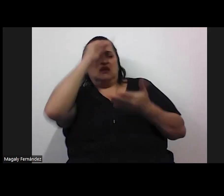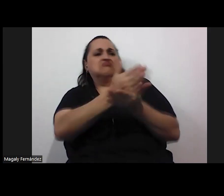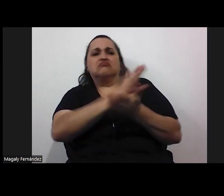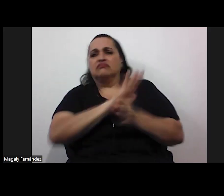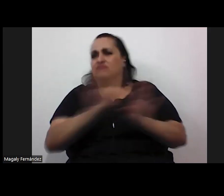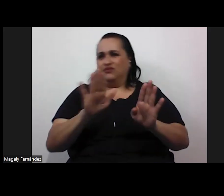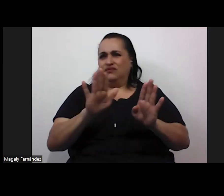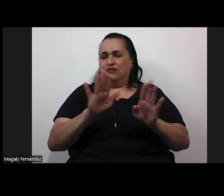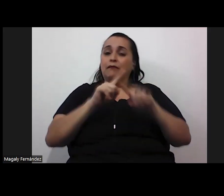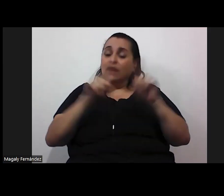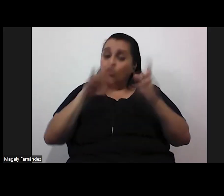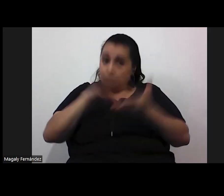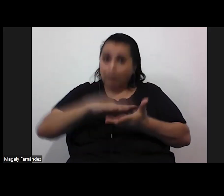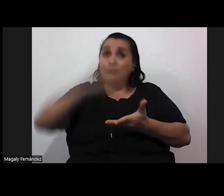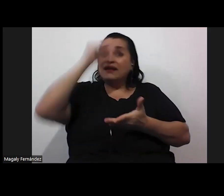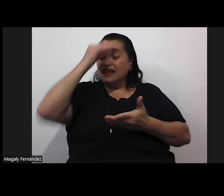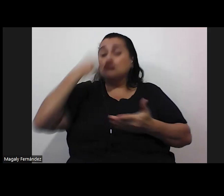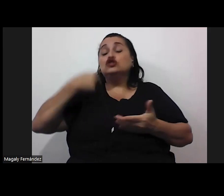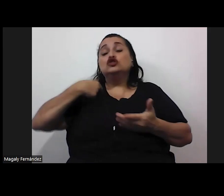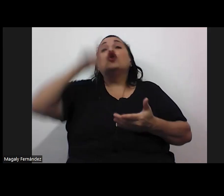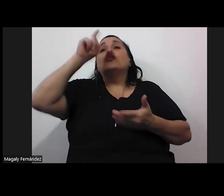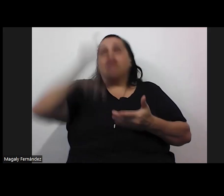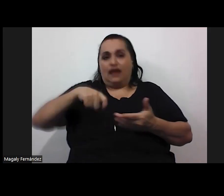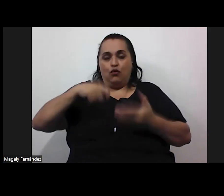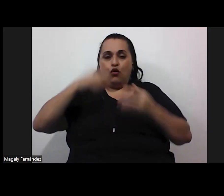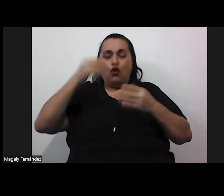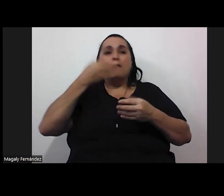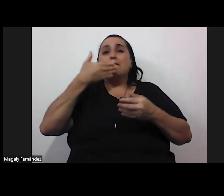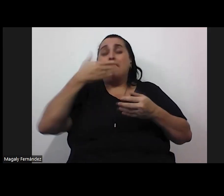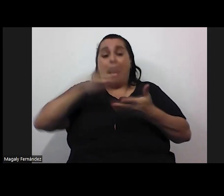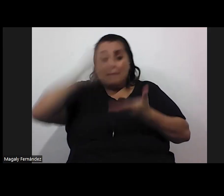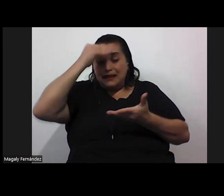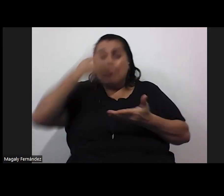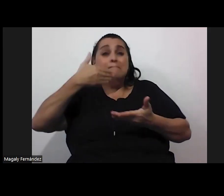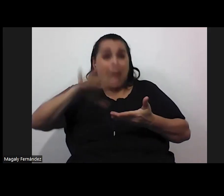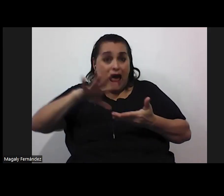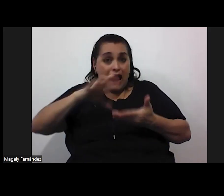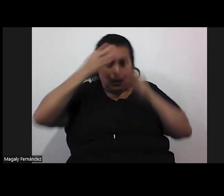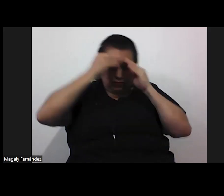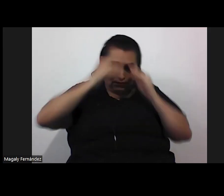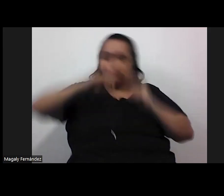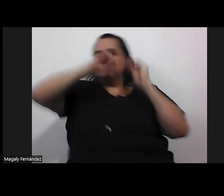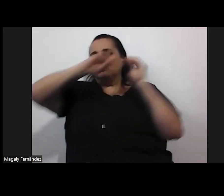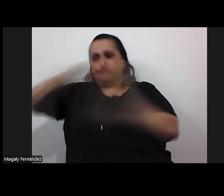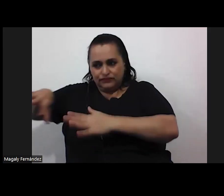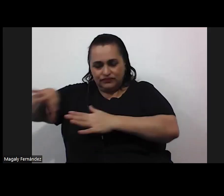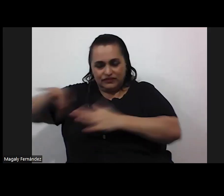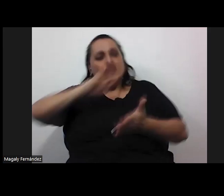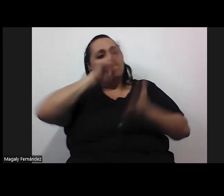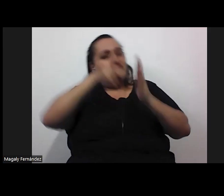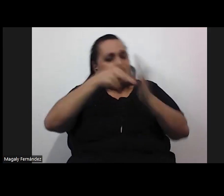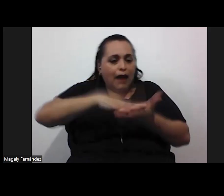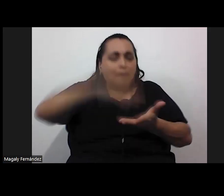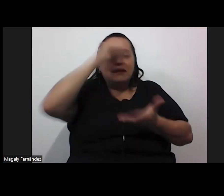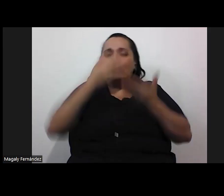aprender tengo que desaprender tengo que vaciar mi propio vaso para poder reaprender cosas nuevas